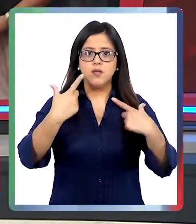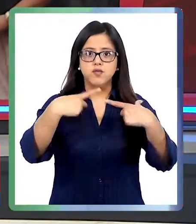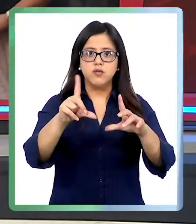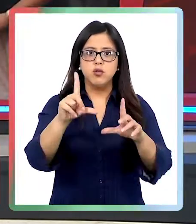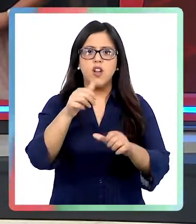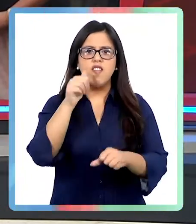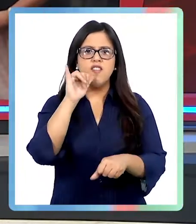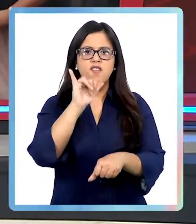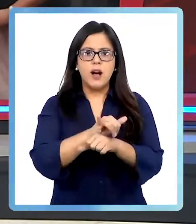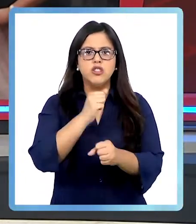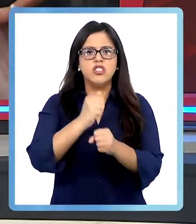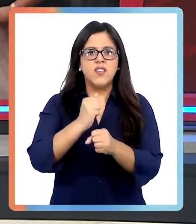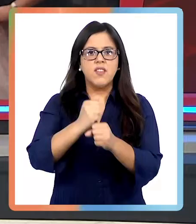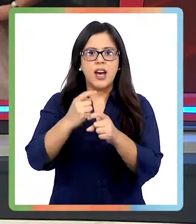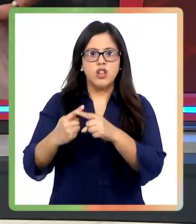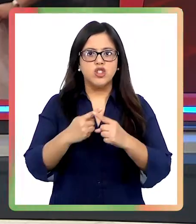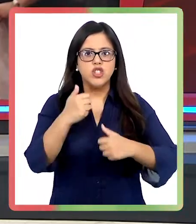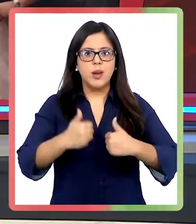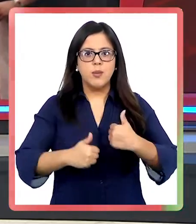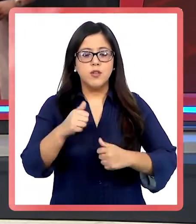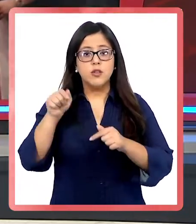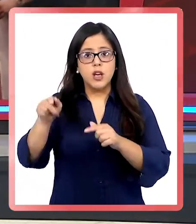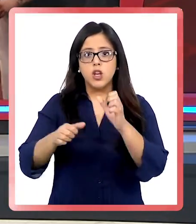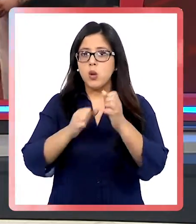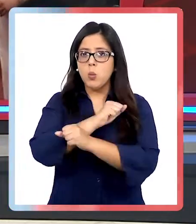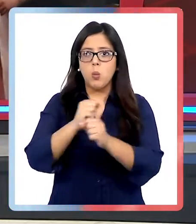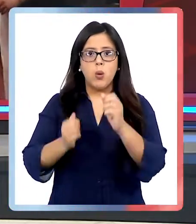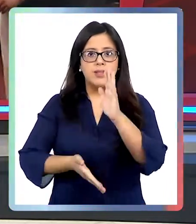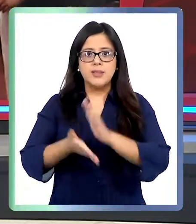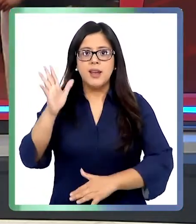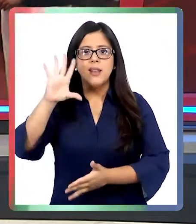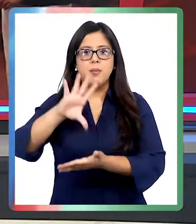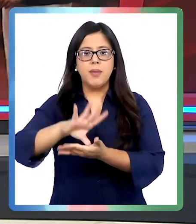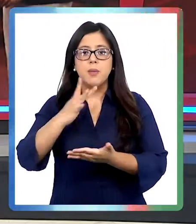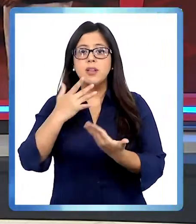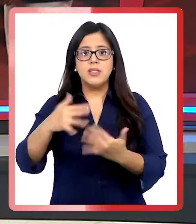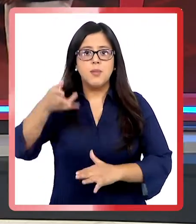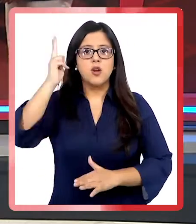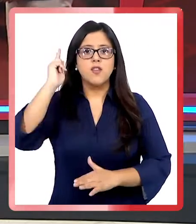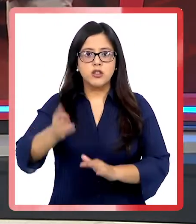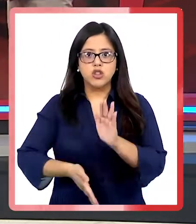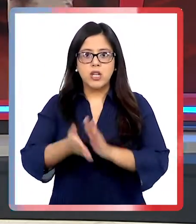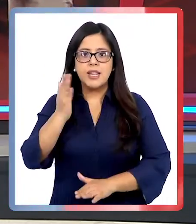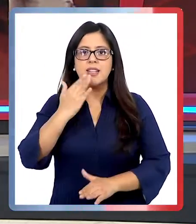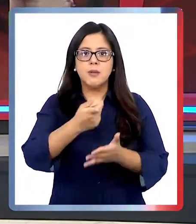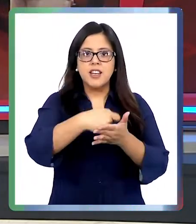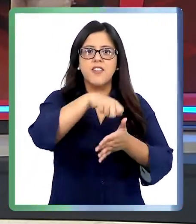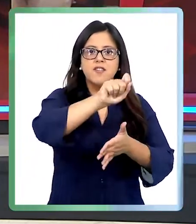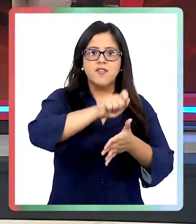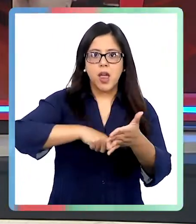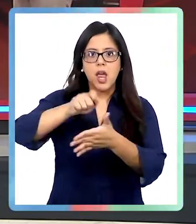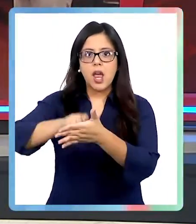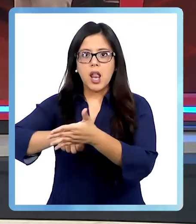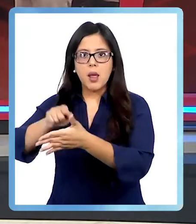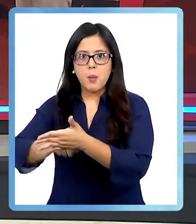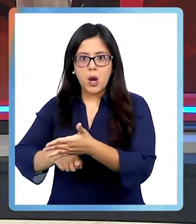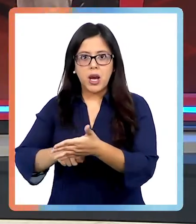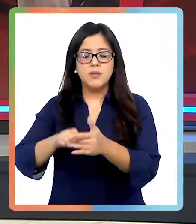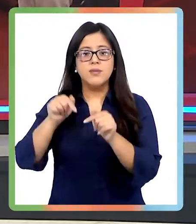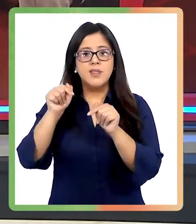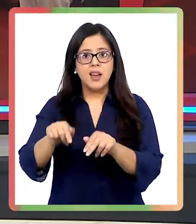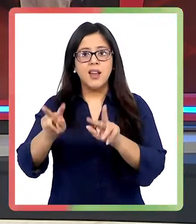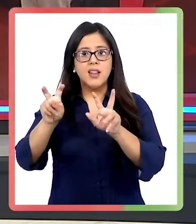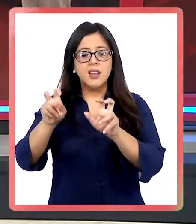profesión y falsificación de instrumento privado. La exfuncionaria municipal presentó un título falso de trabajadora social.